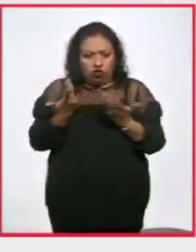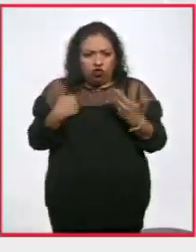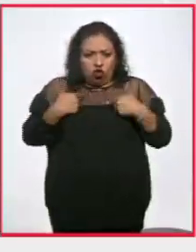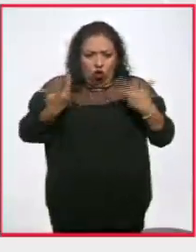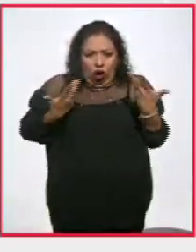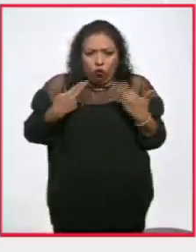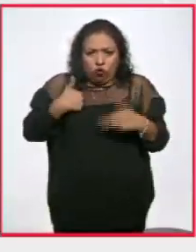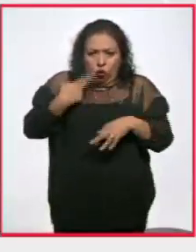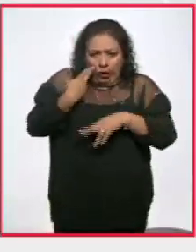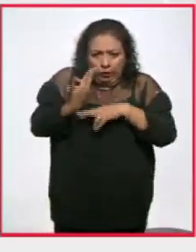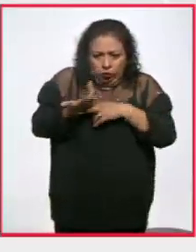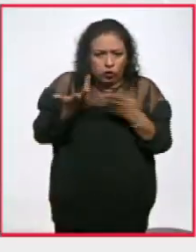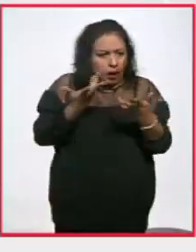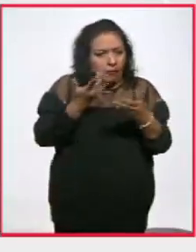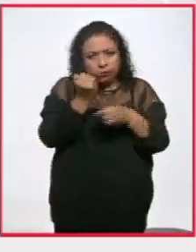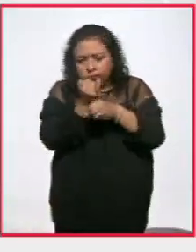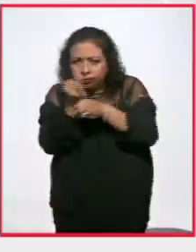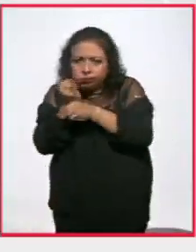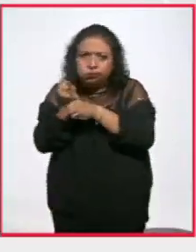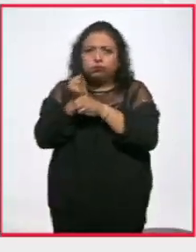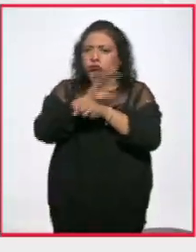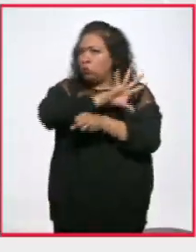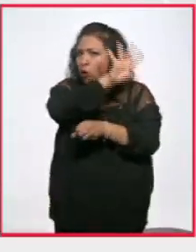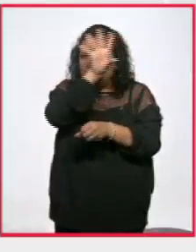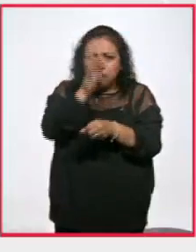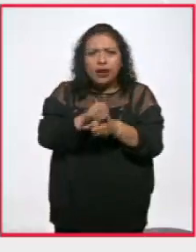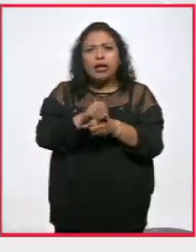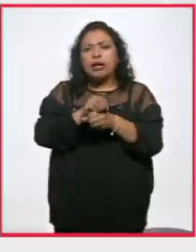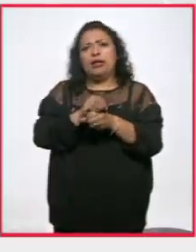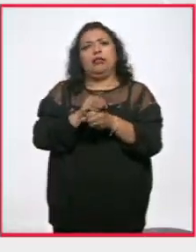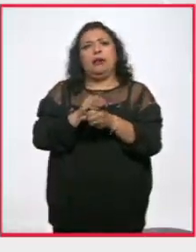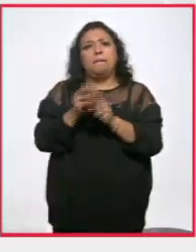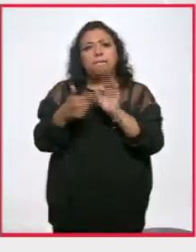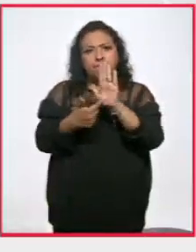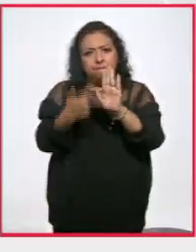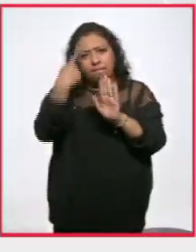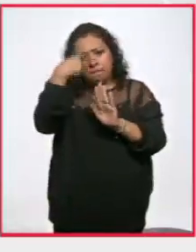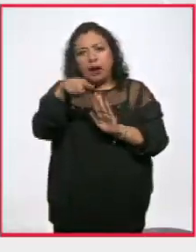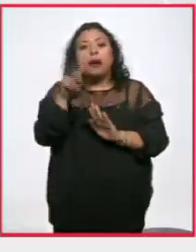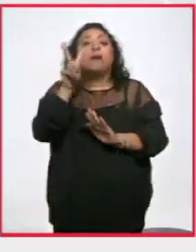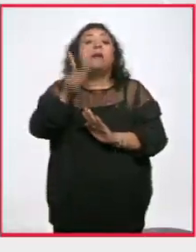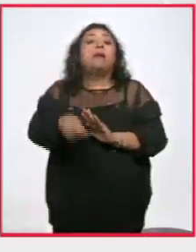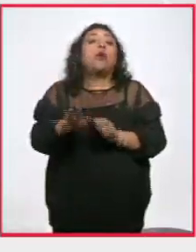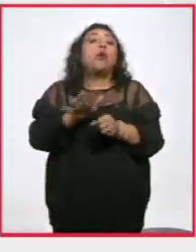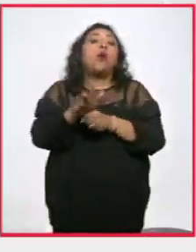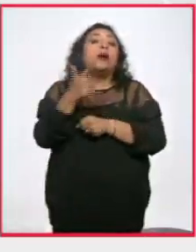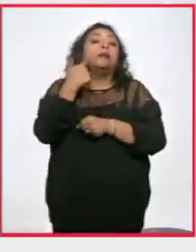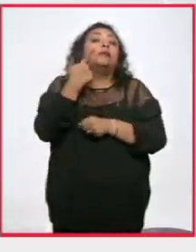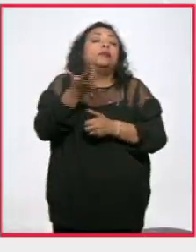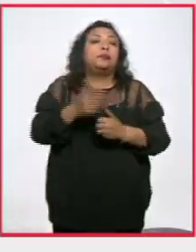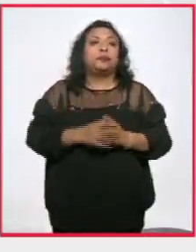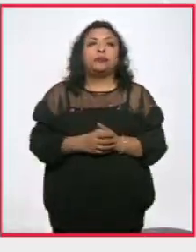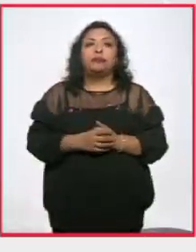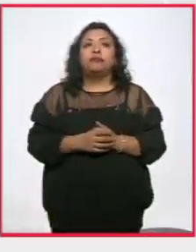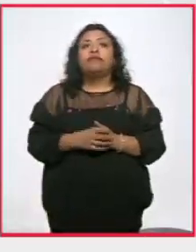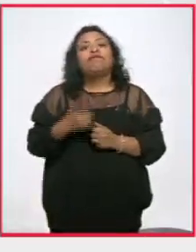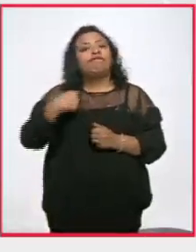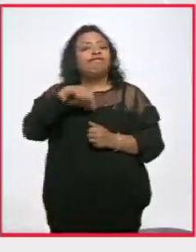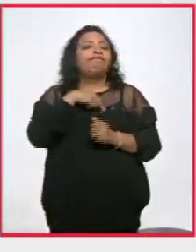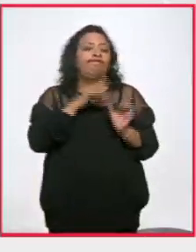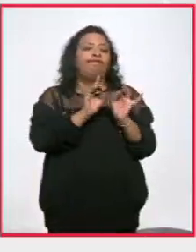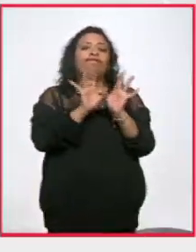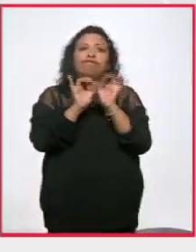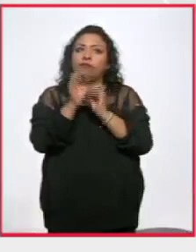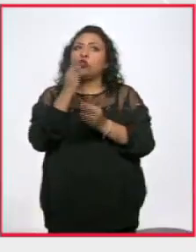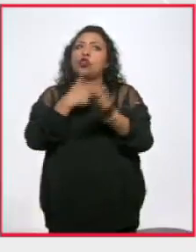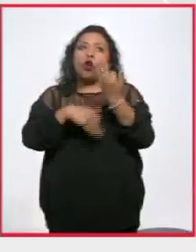y haga una investigación completa y total para poder llegar a la verdad. Nos sucedió a todos, nos